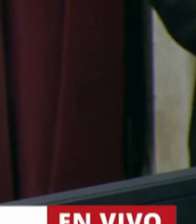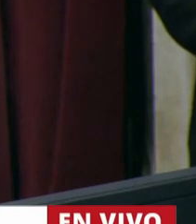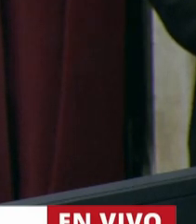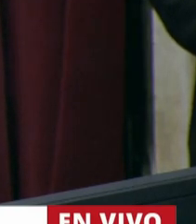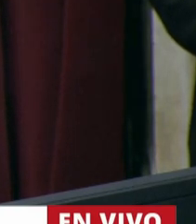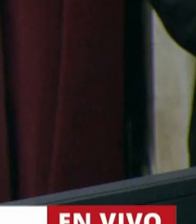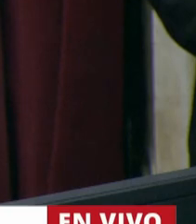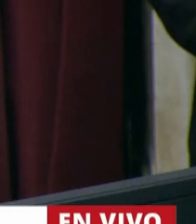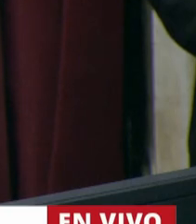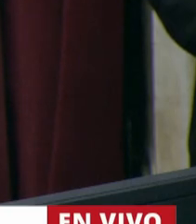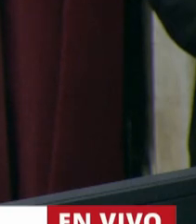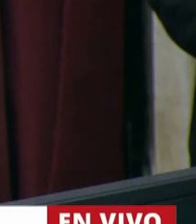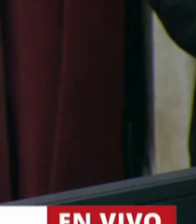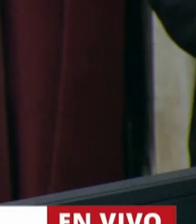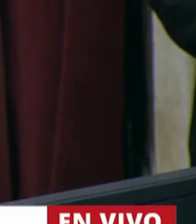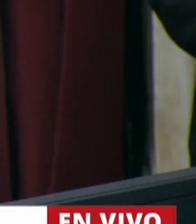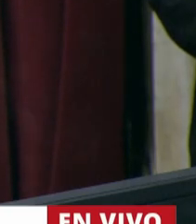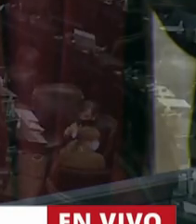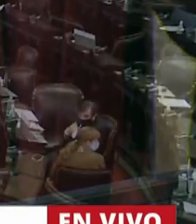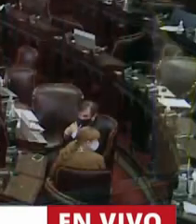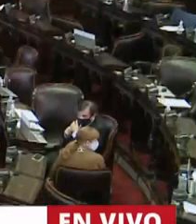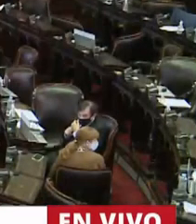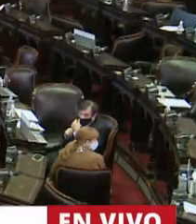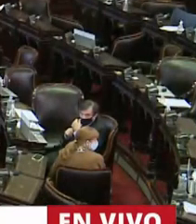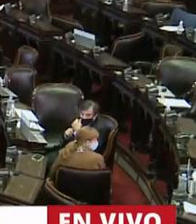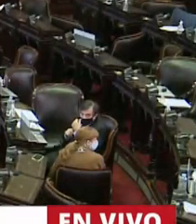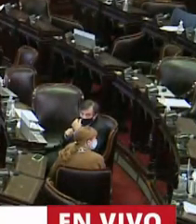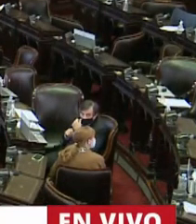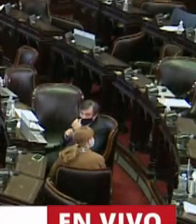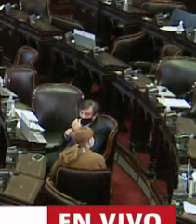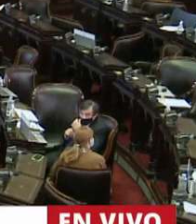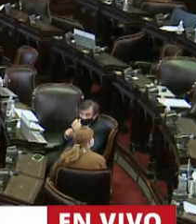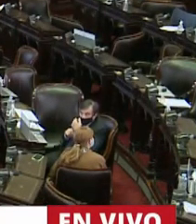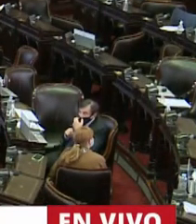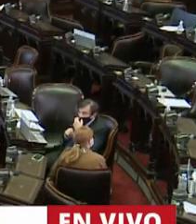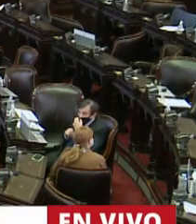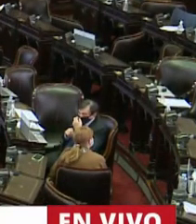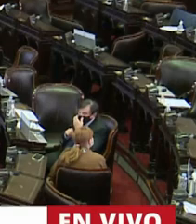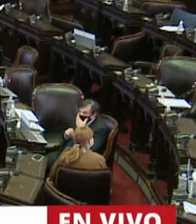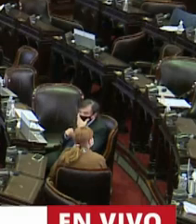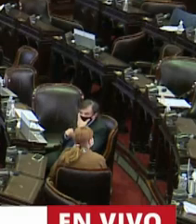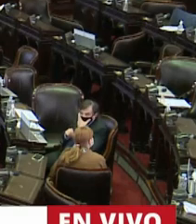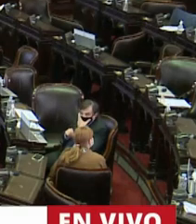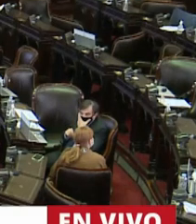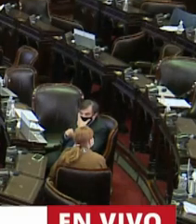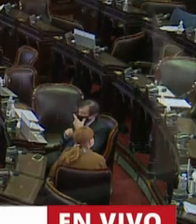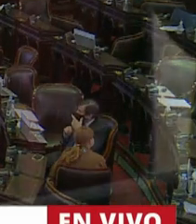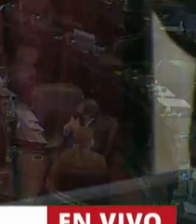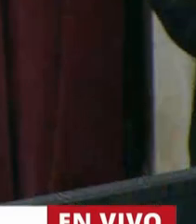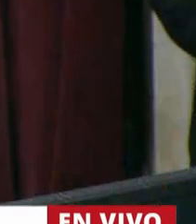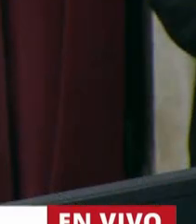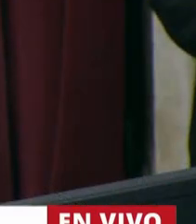Dos minutos más. ¿Quiere seguir con el resto de los diputados? Nosotros escuchamos perfecto. Se